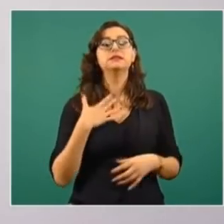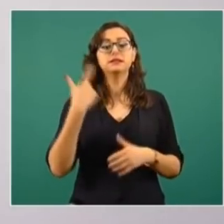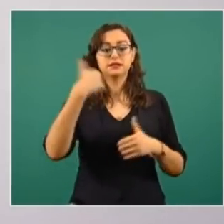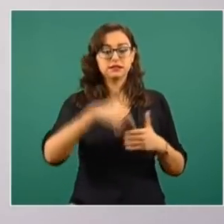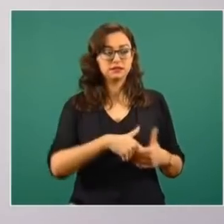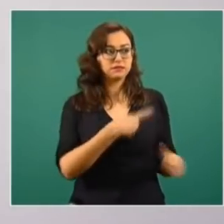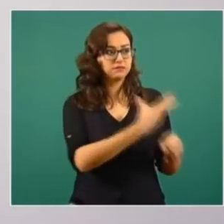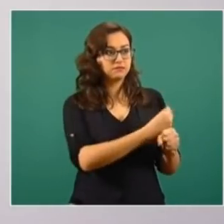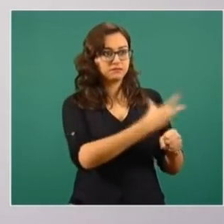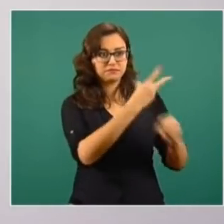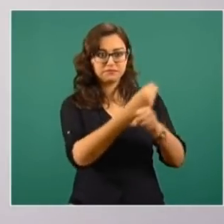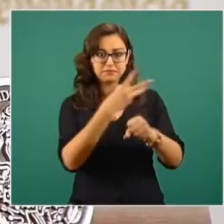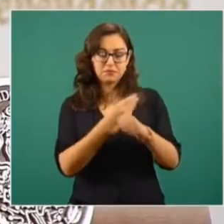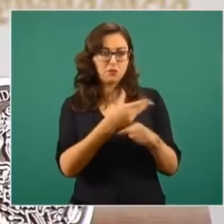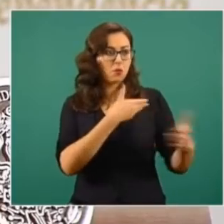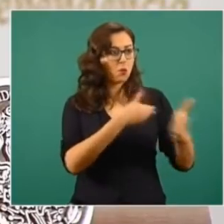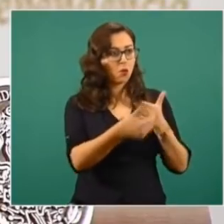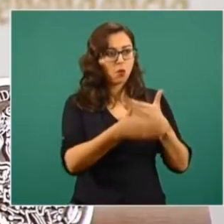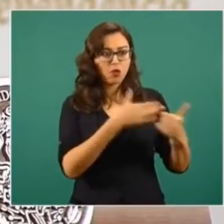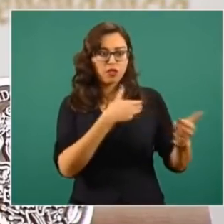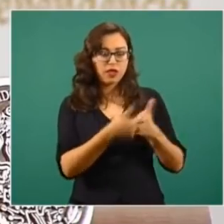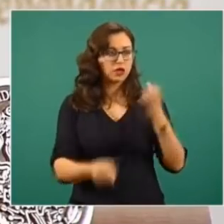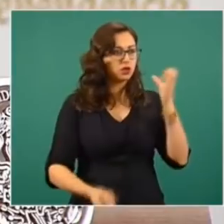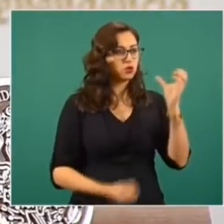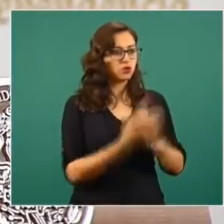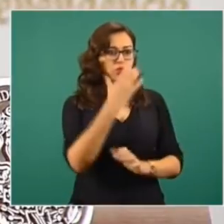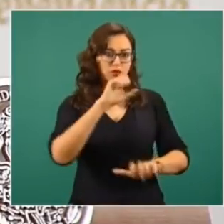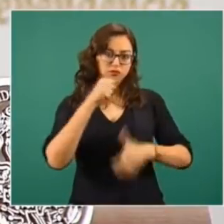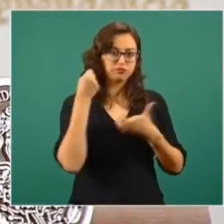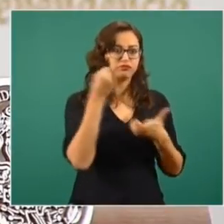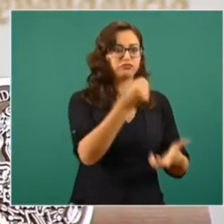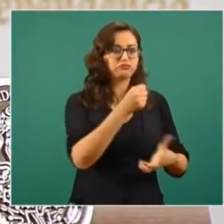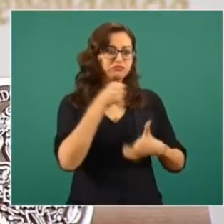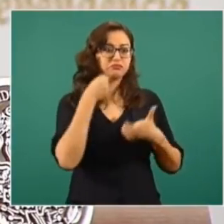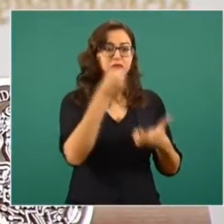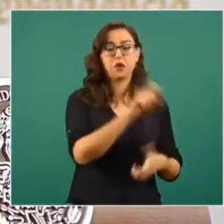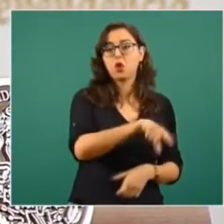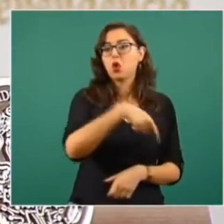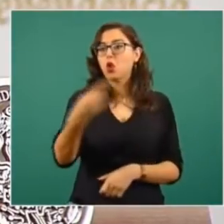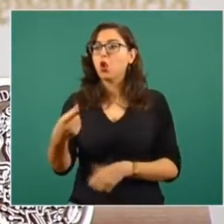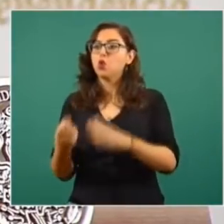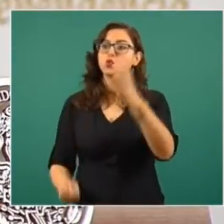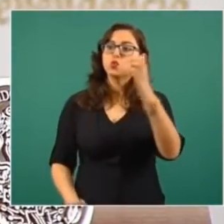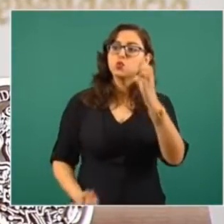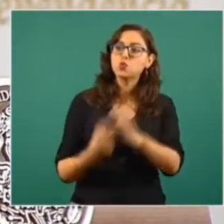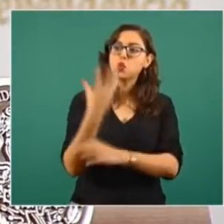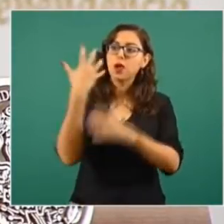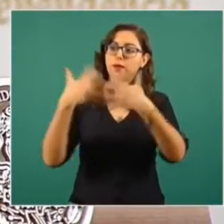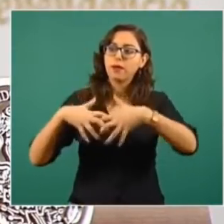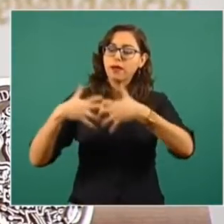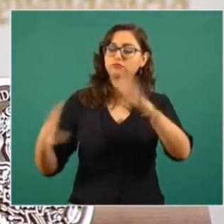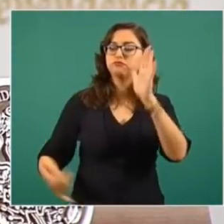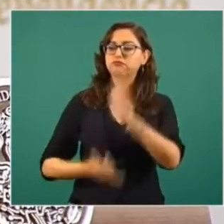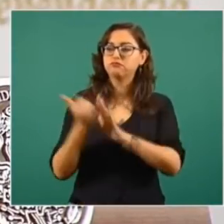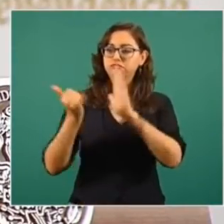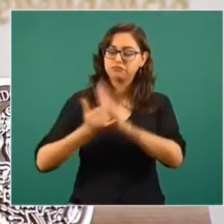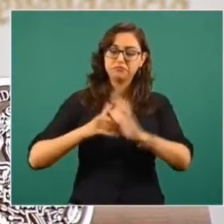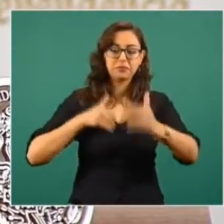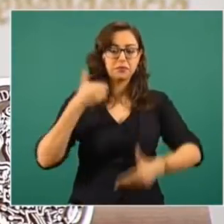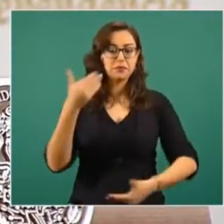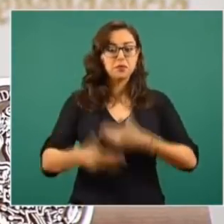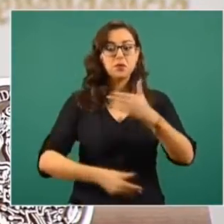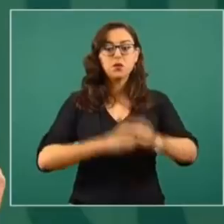se está invirtiendo, por eso se está construyendo la nueva refinería y otras acciones que vamos a ir anunciando.